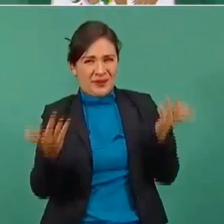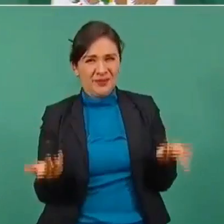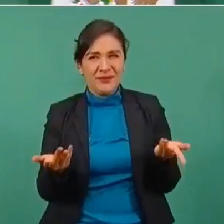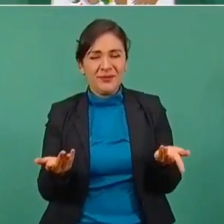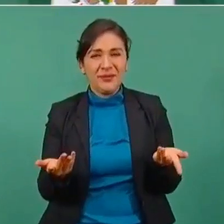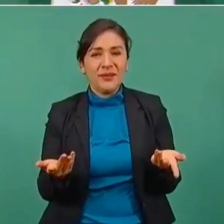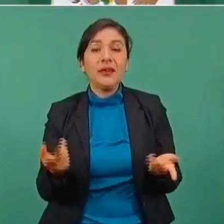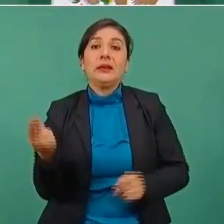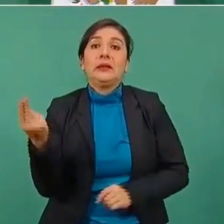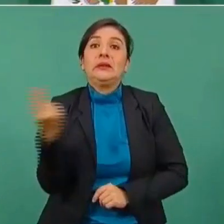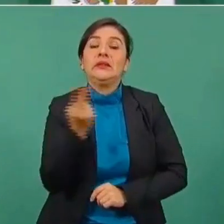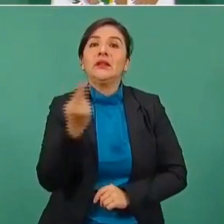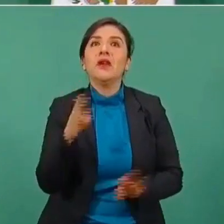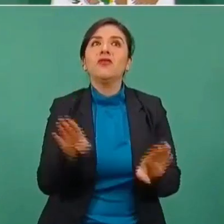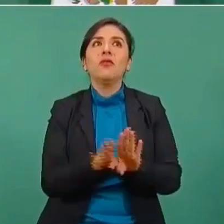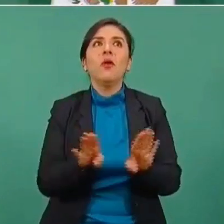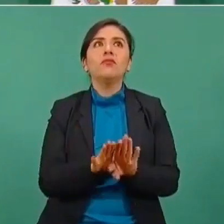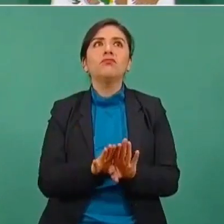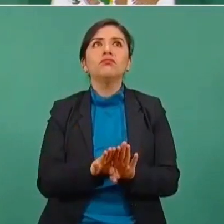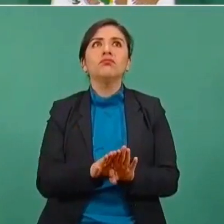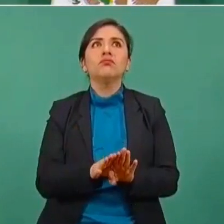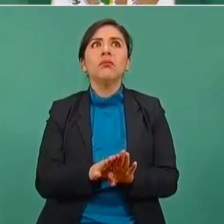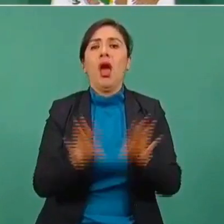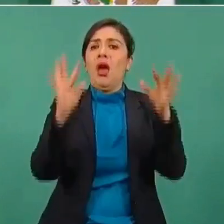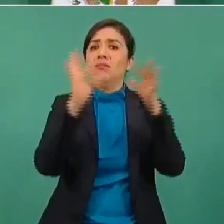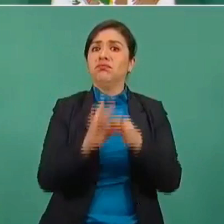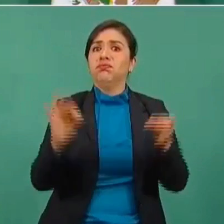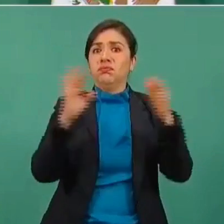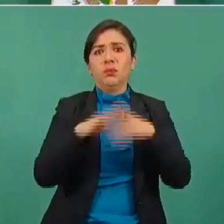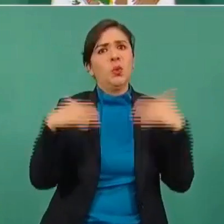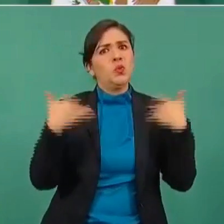Hay que justificar